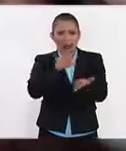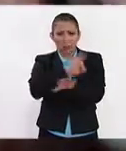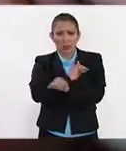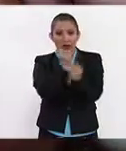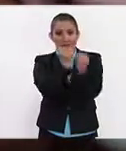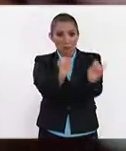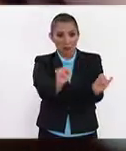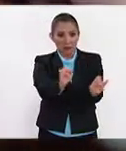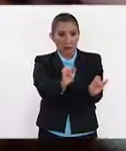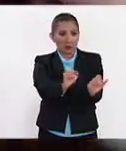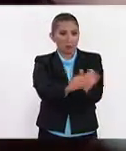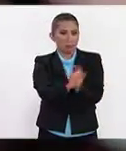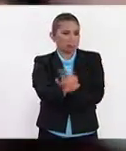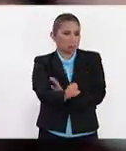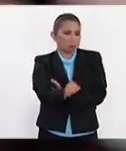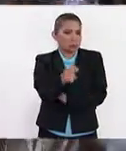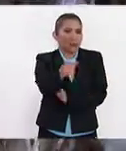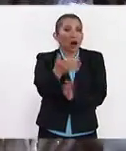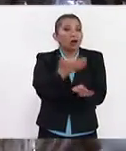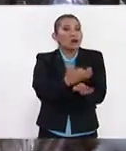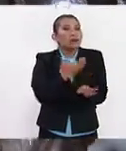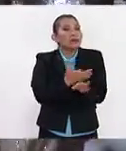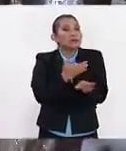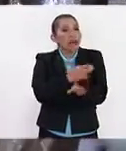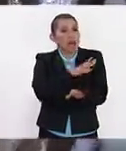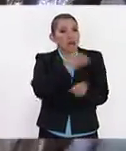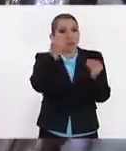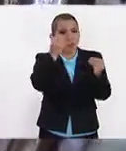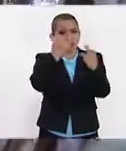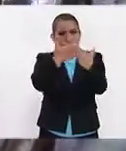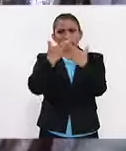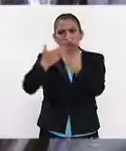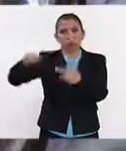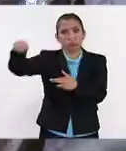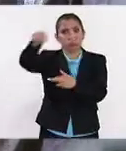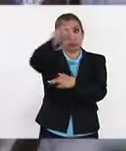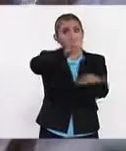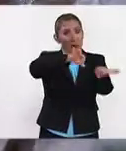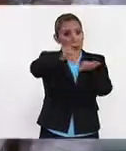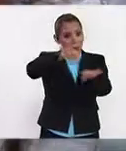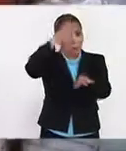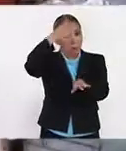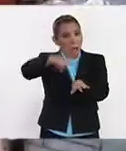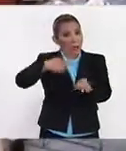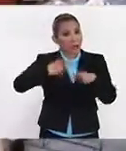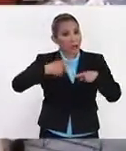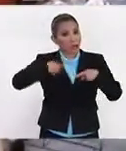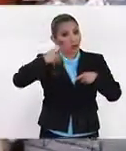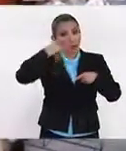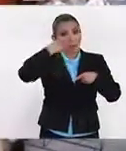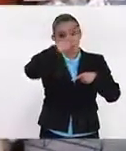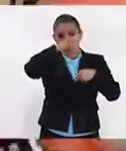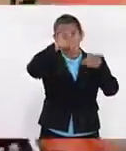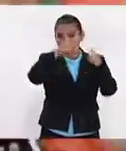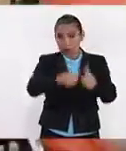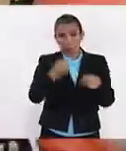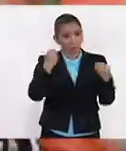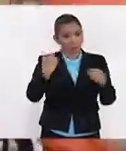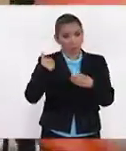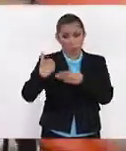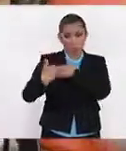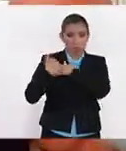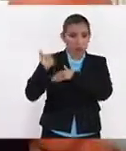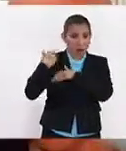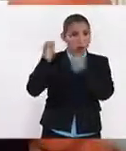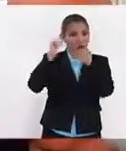independiente. Sin duda, actualmente hay bastante campo de trabajo para los artistas visuales. Tenemos mucha demanda acá en